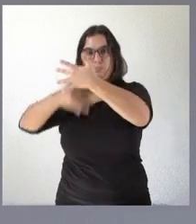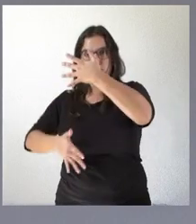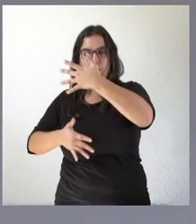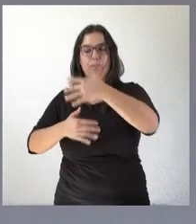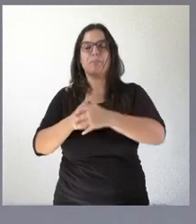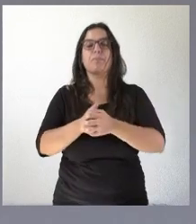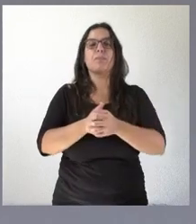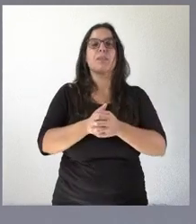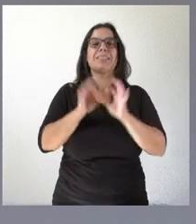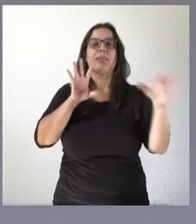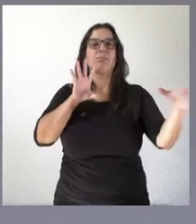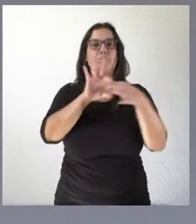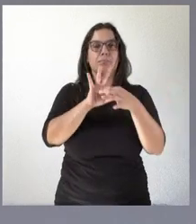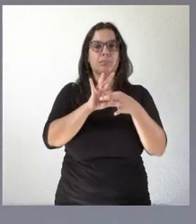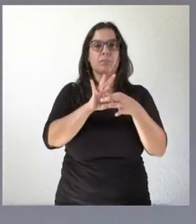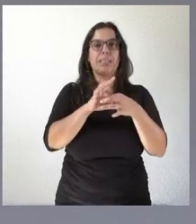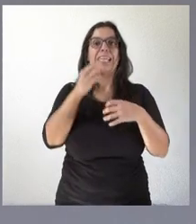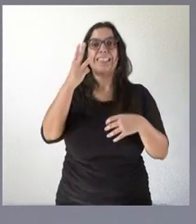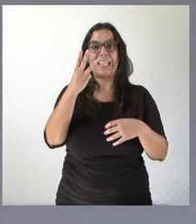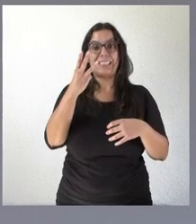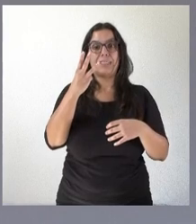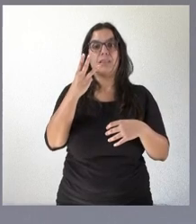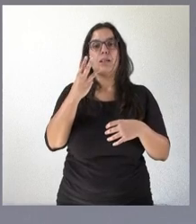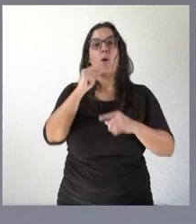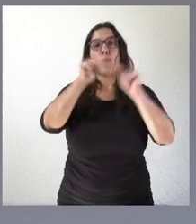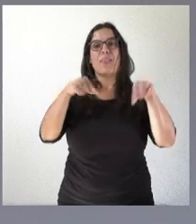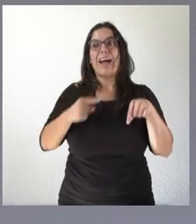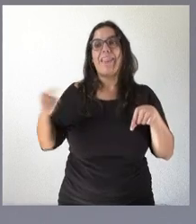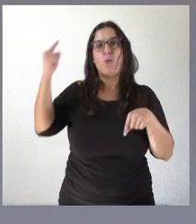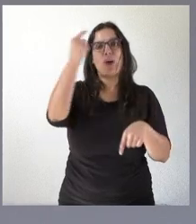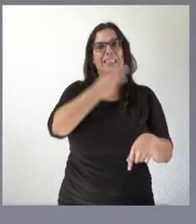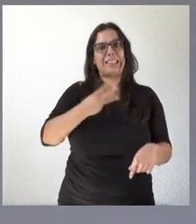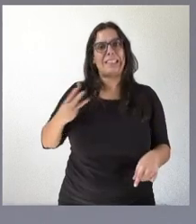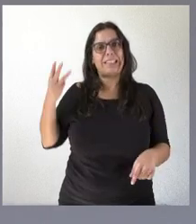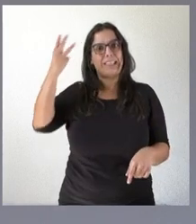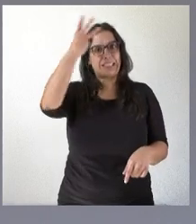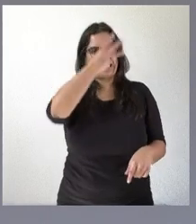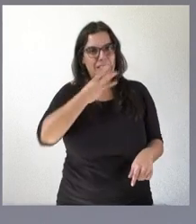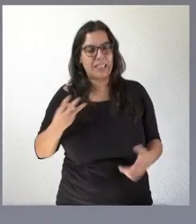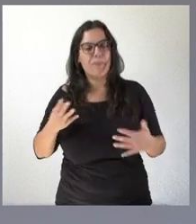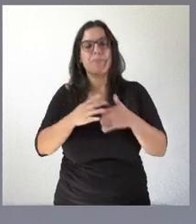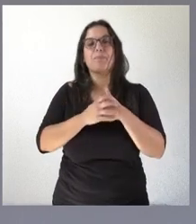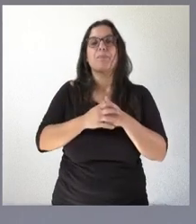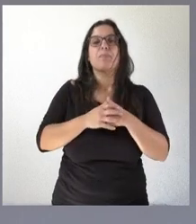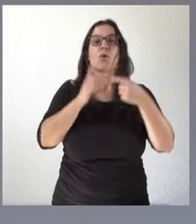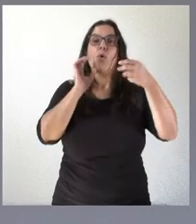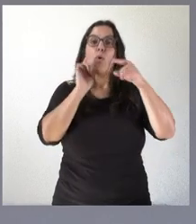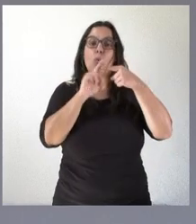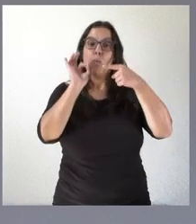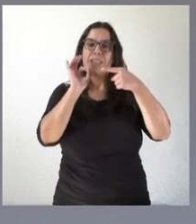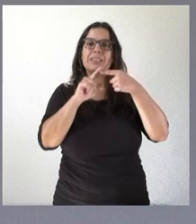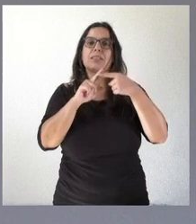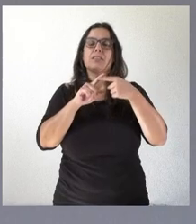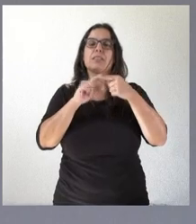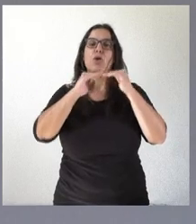de tres bolsas por cada una de las provincias. Hay una bolsa que es de la su escala de secretario de entrada